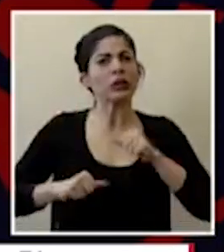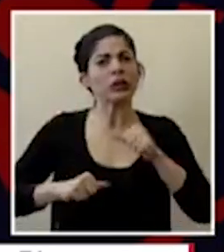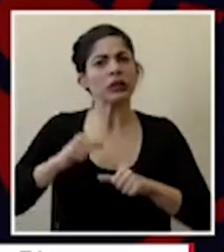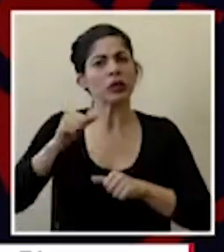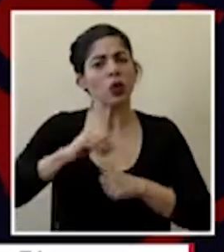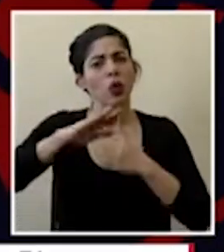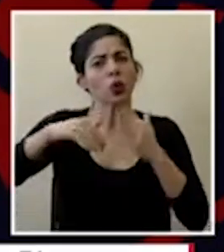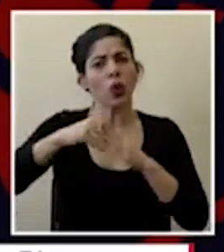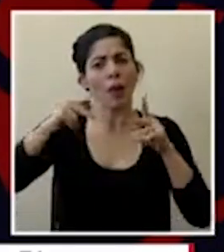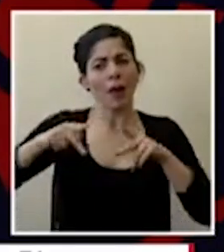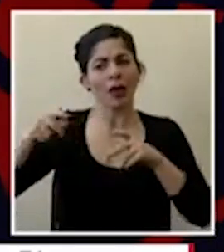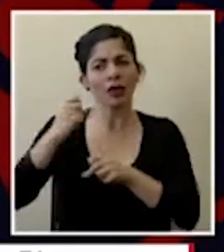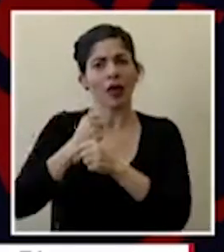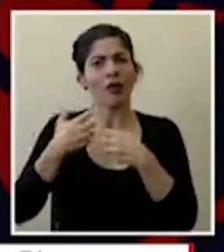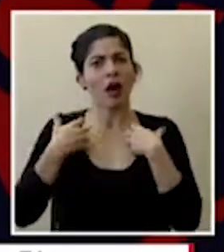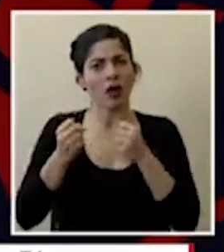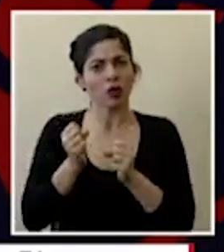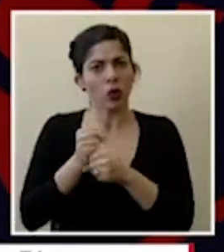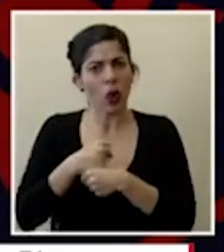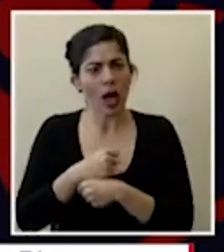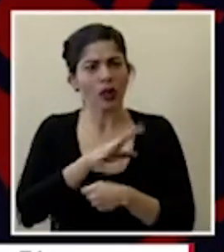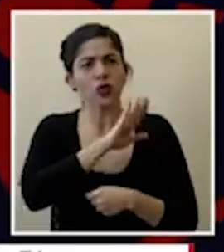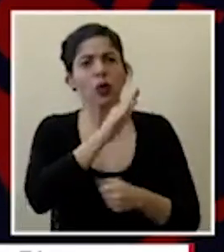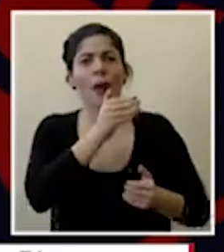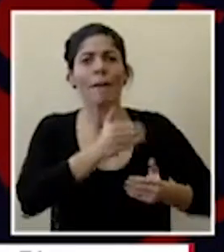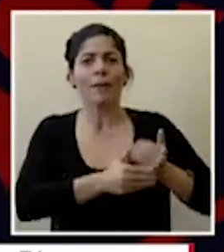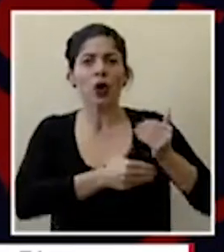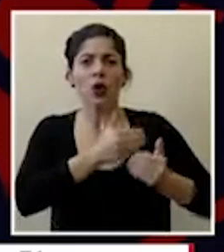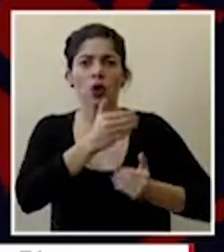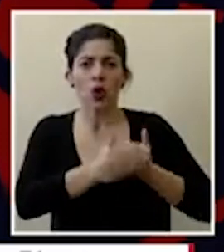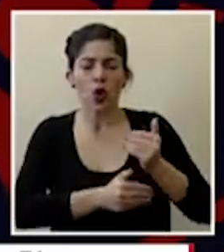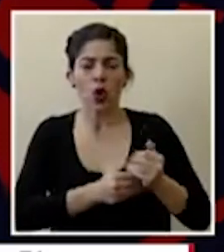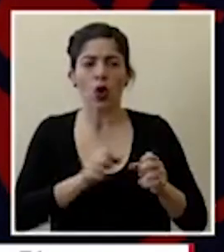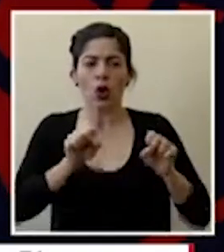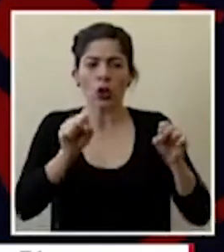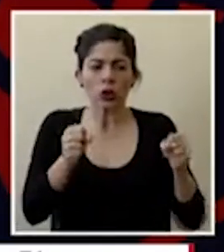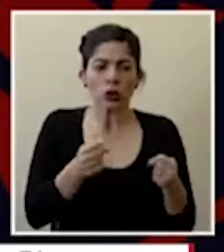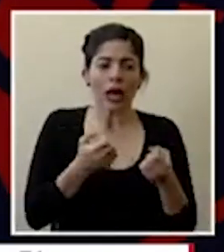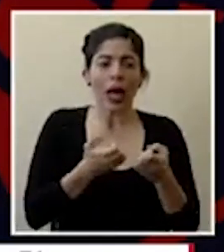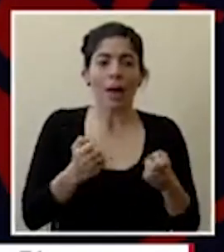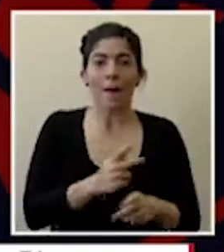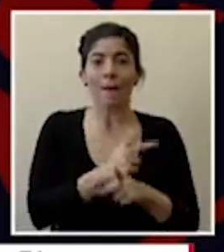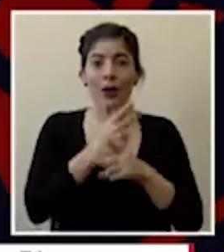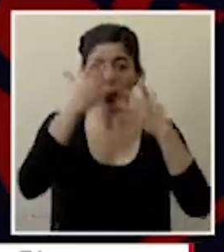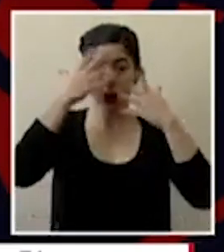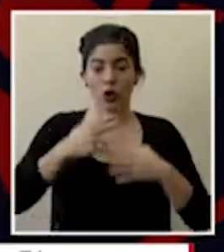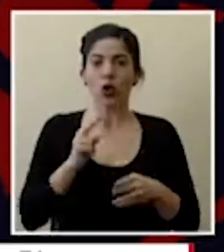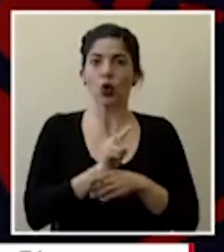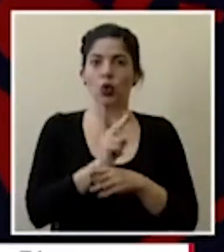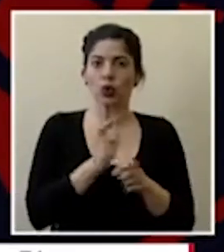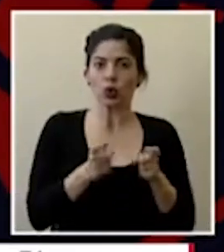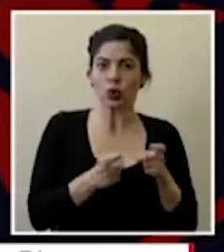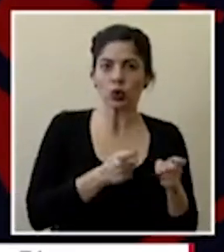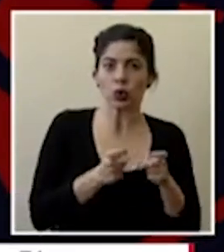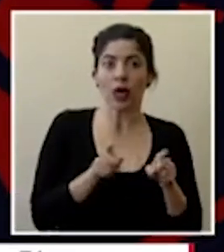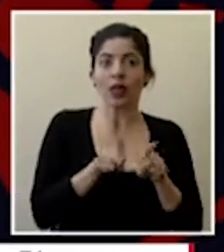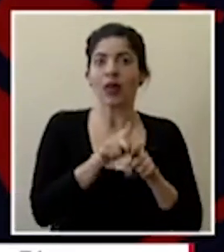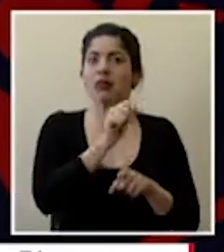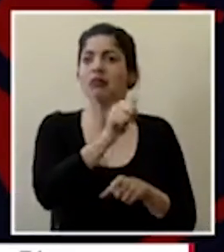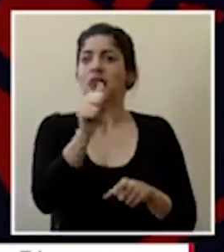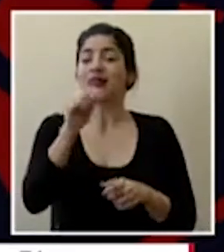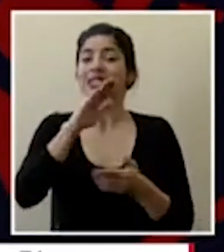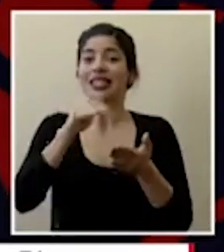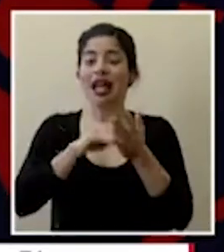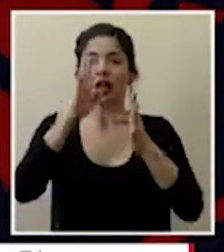el personal de salud los protocolos que están siguiendo el uso racional que se le está dando a los equipos de protección personal y cómo están innovando en los